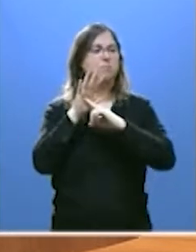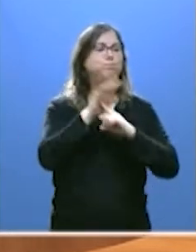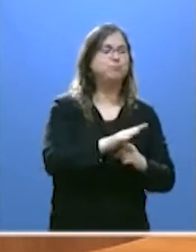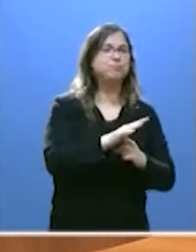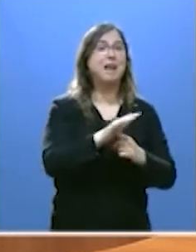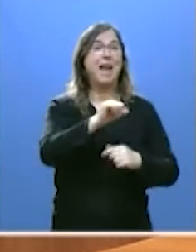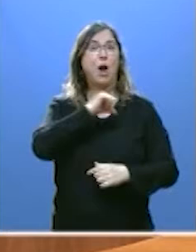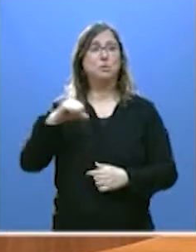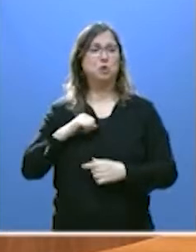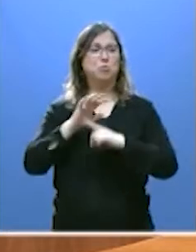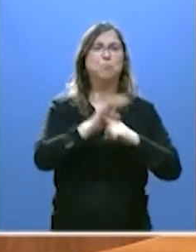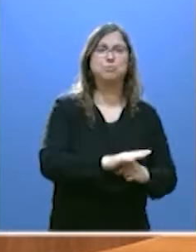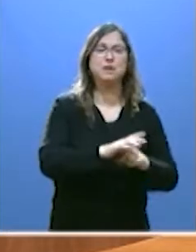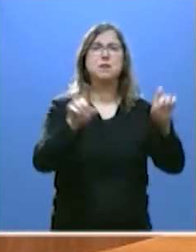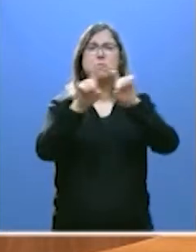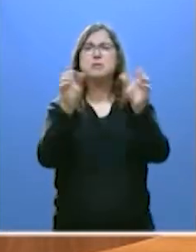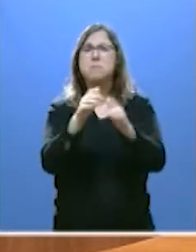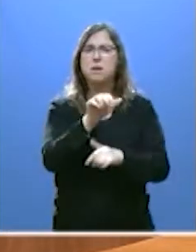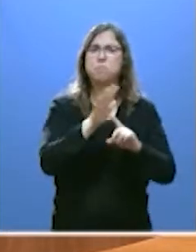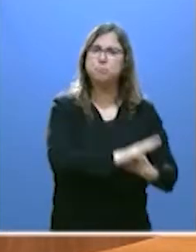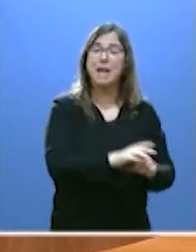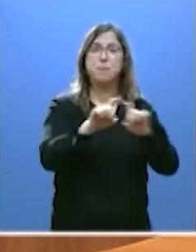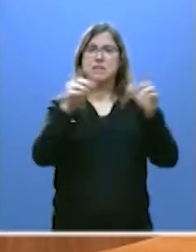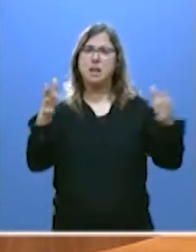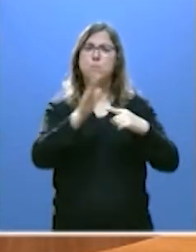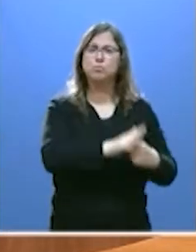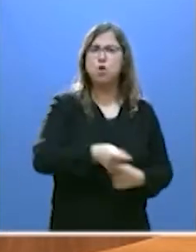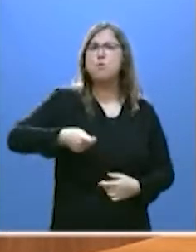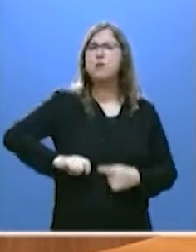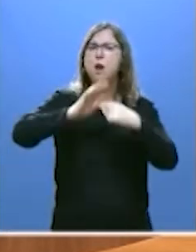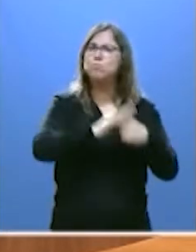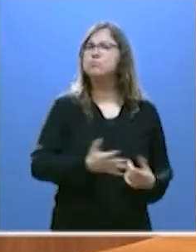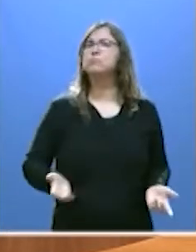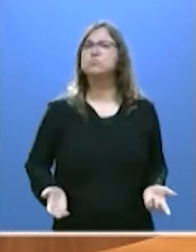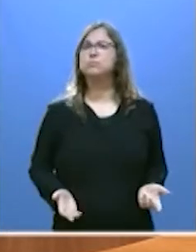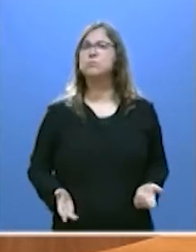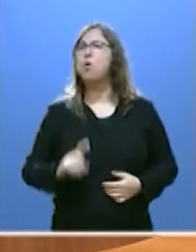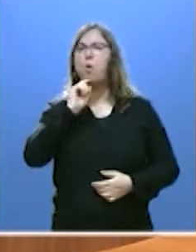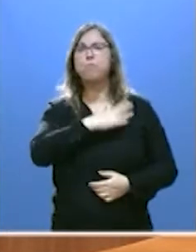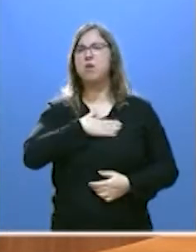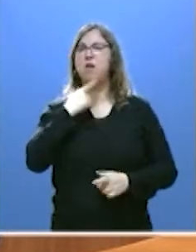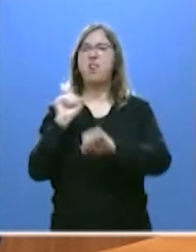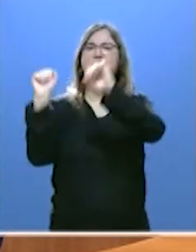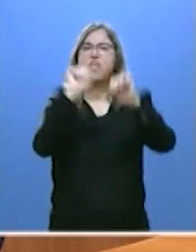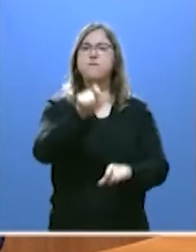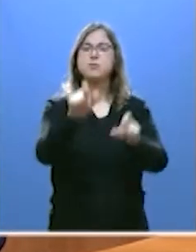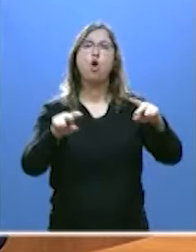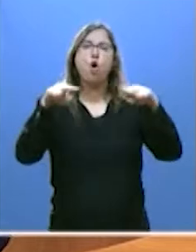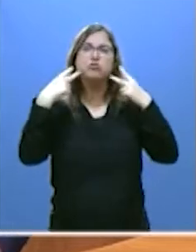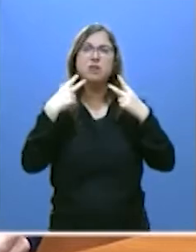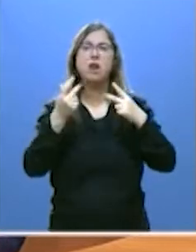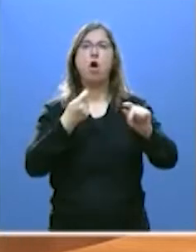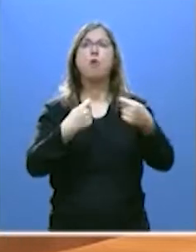a nuestros autónomos, pymes, empresas y profesionales. ¿Cómo quiere usted defender a los hosteleros, a los